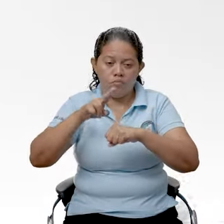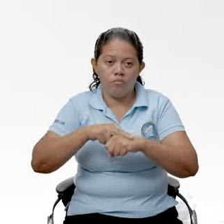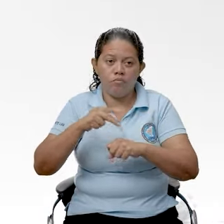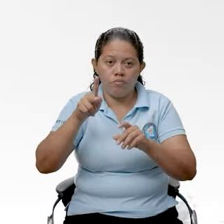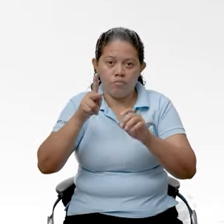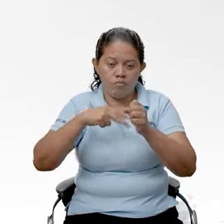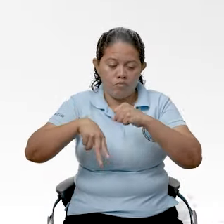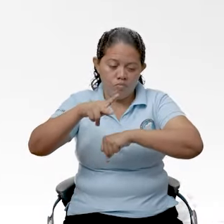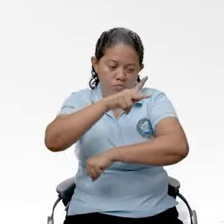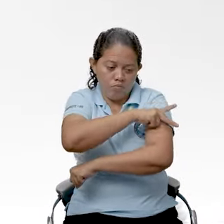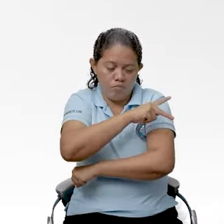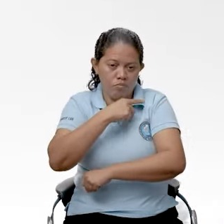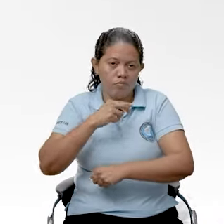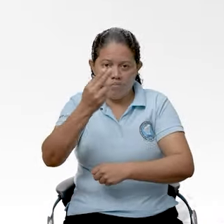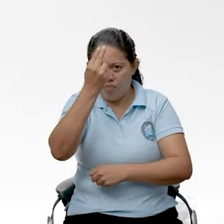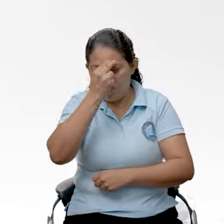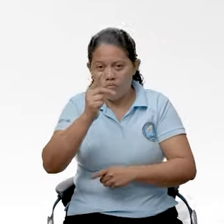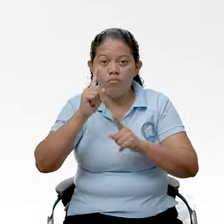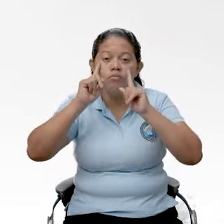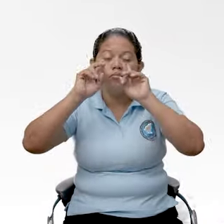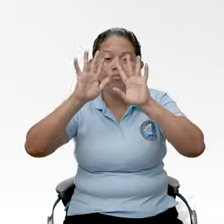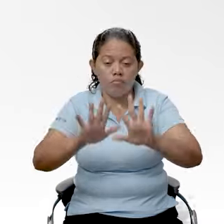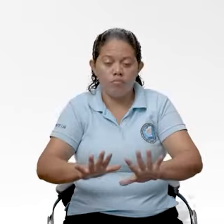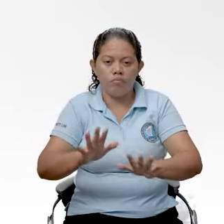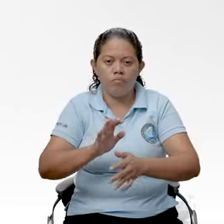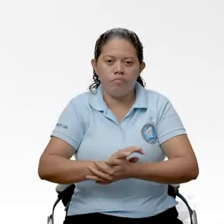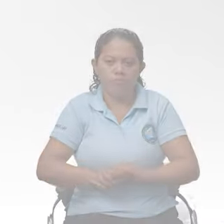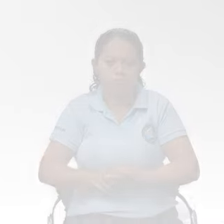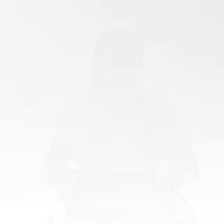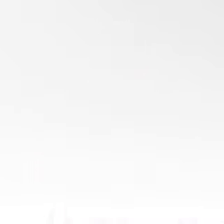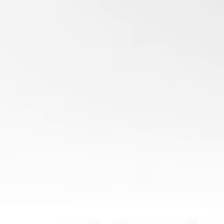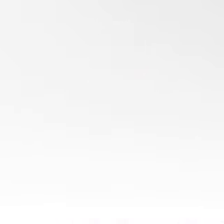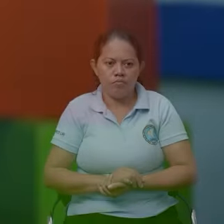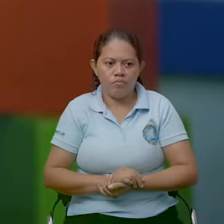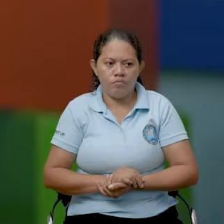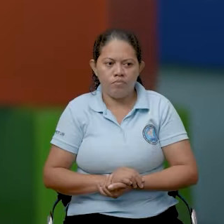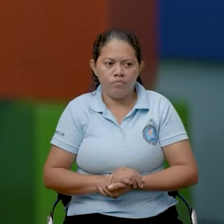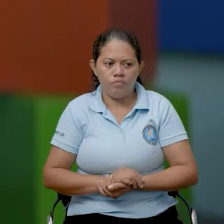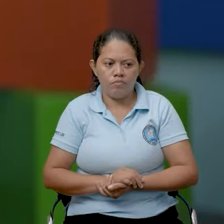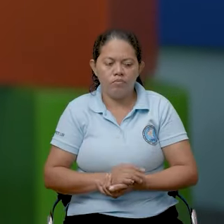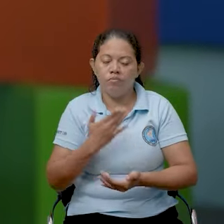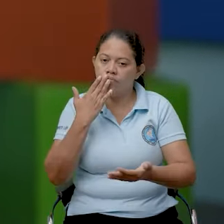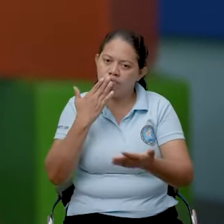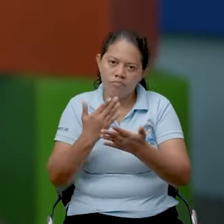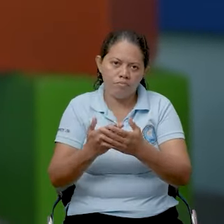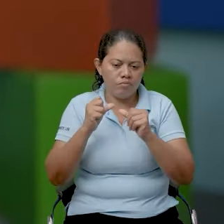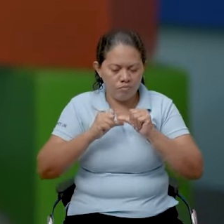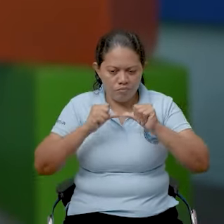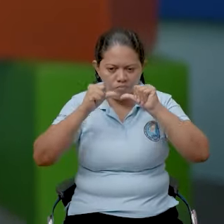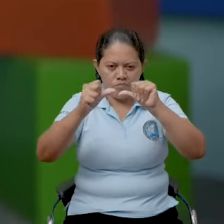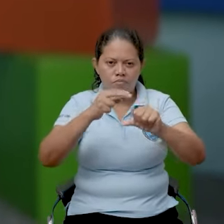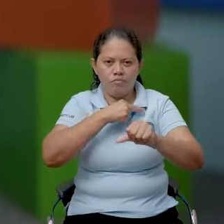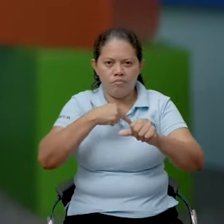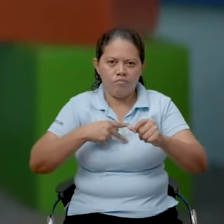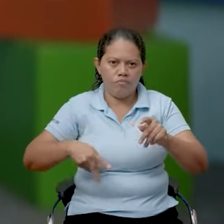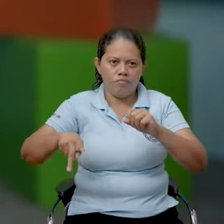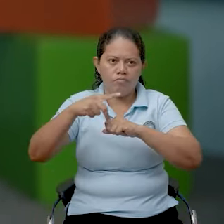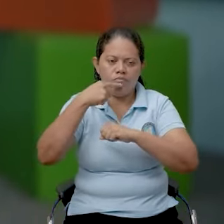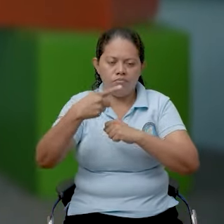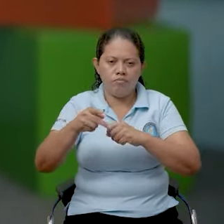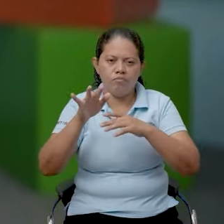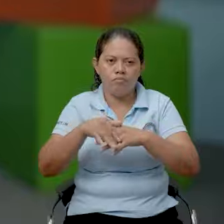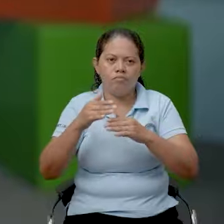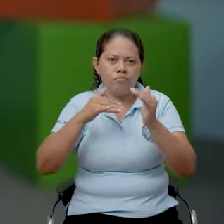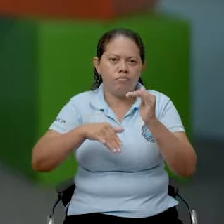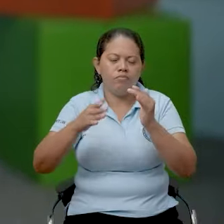Policía Nacional. Honor, Seguridad y Servicio. Gracias por continuar en nuestra sintonía.